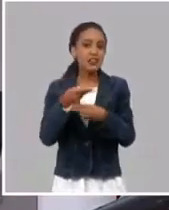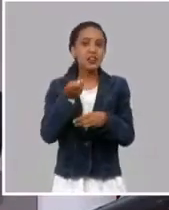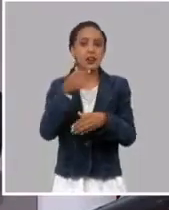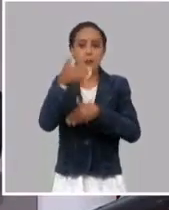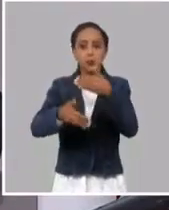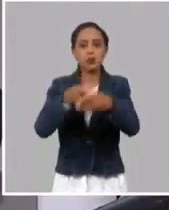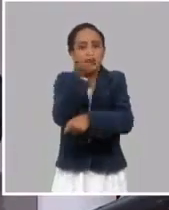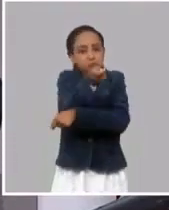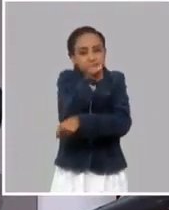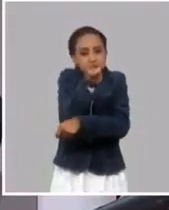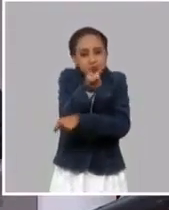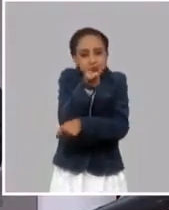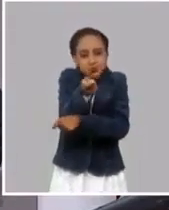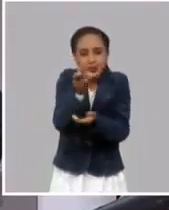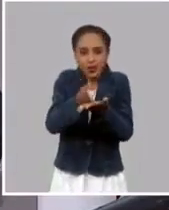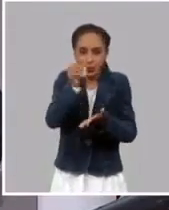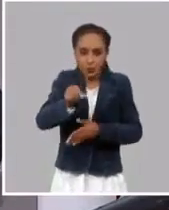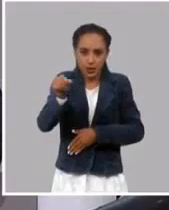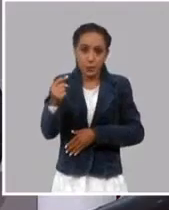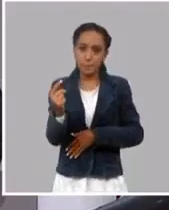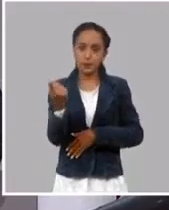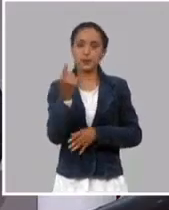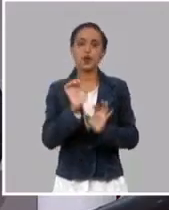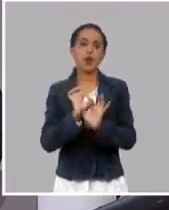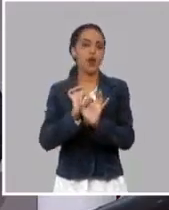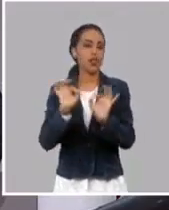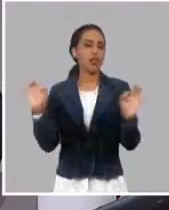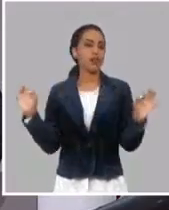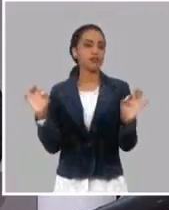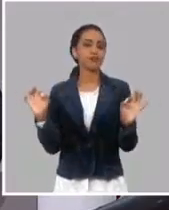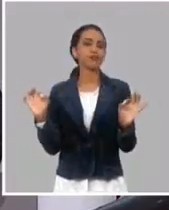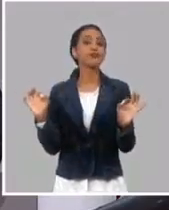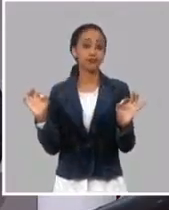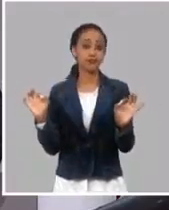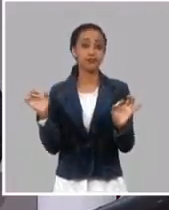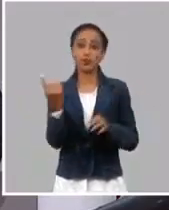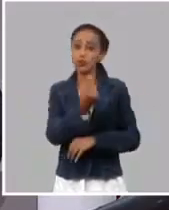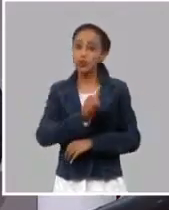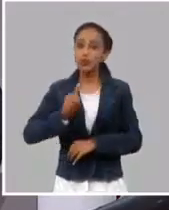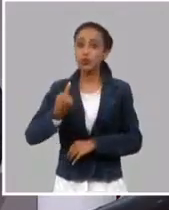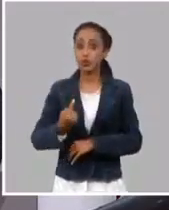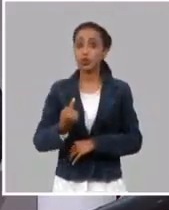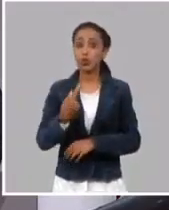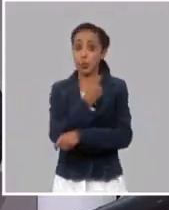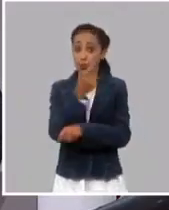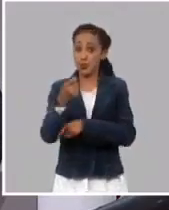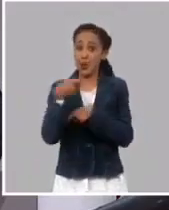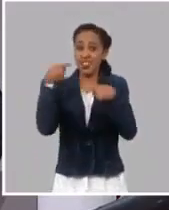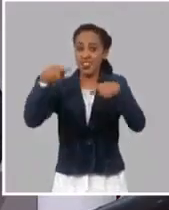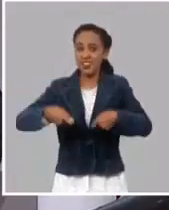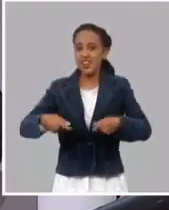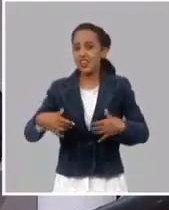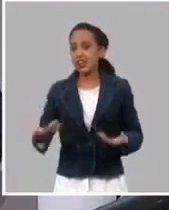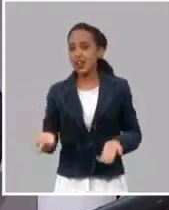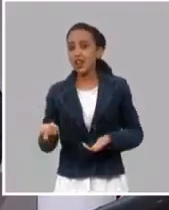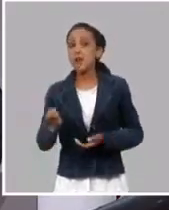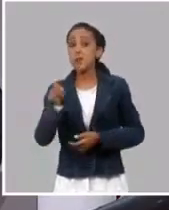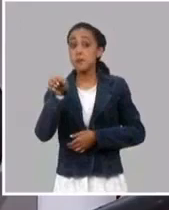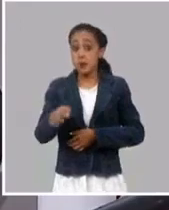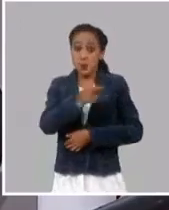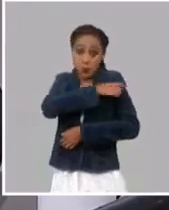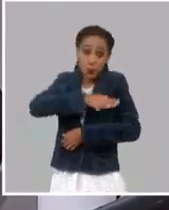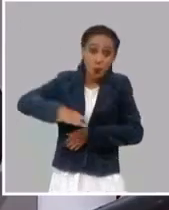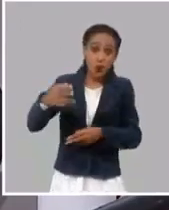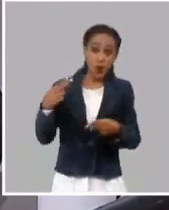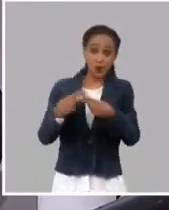formación tiene que tener una garantía de calidad. Si nosotros tenemos el deber, la misión